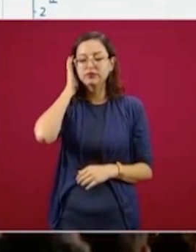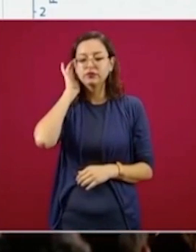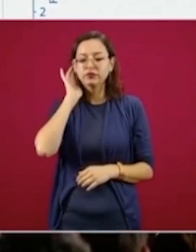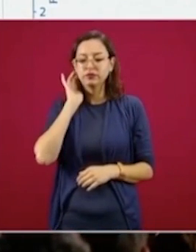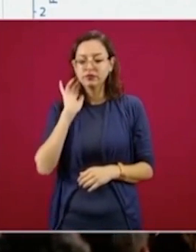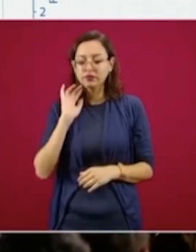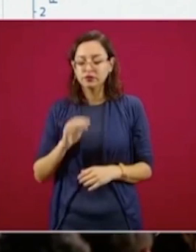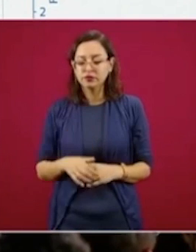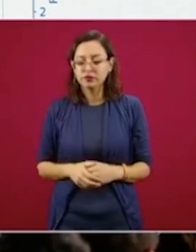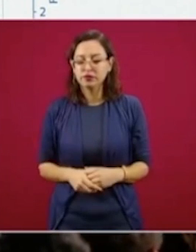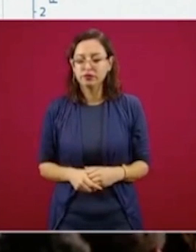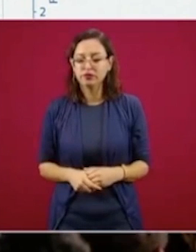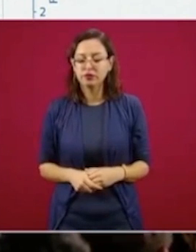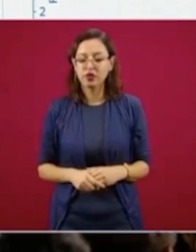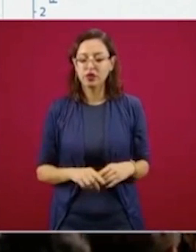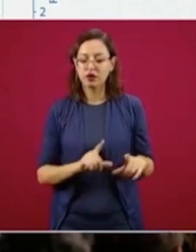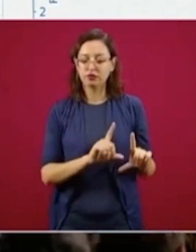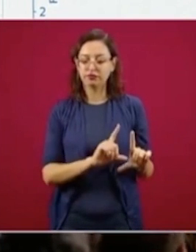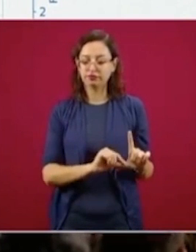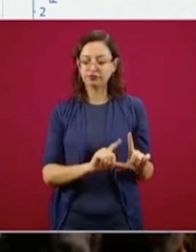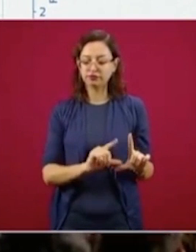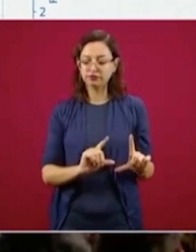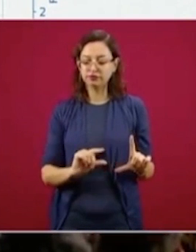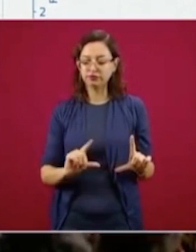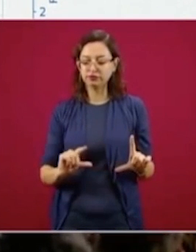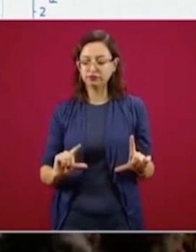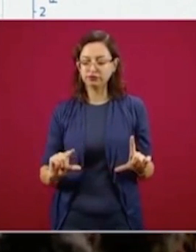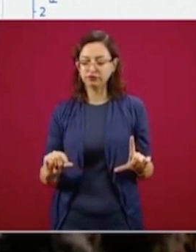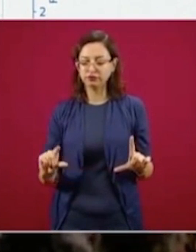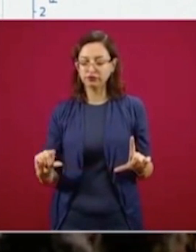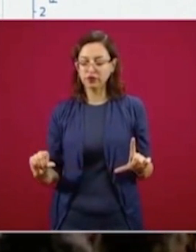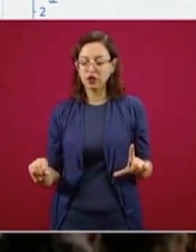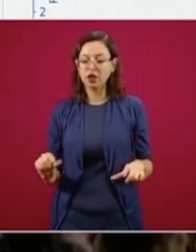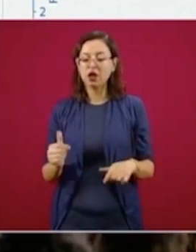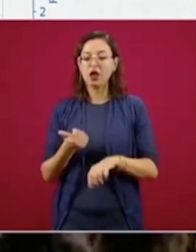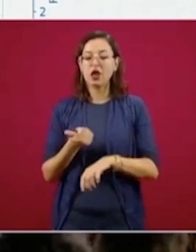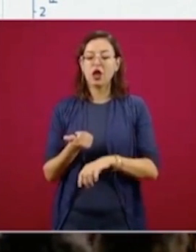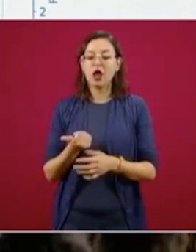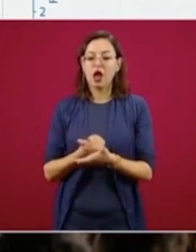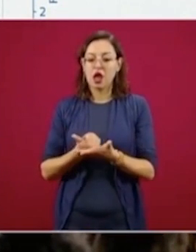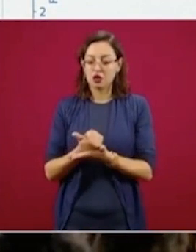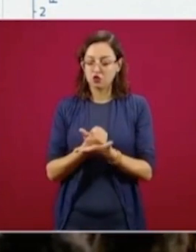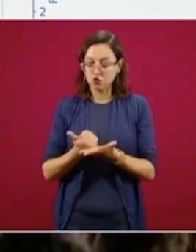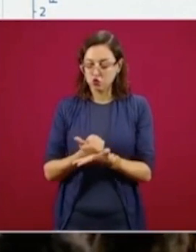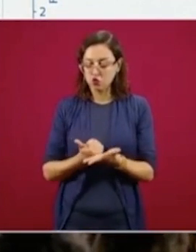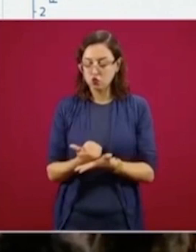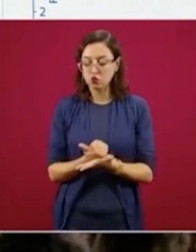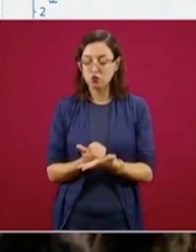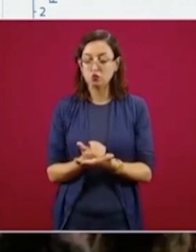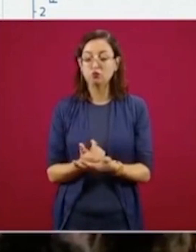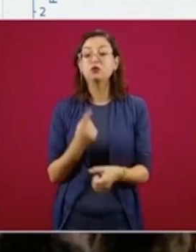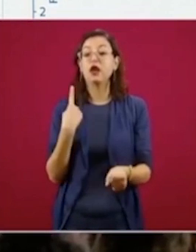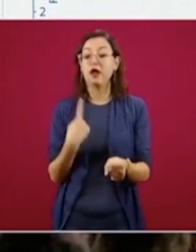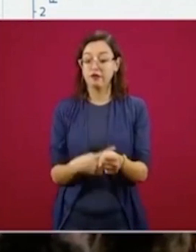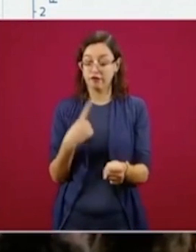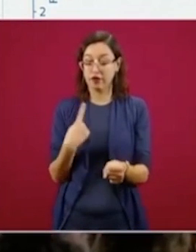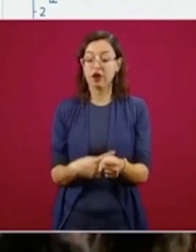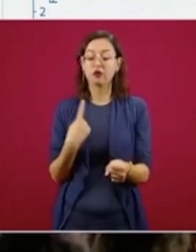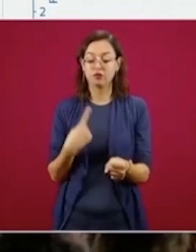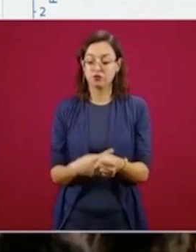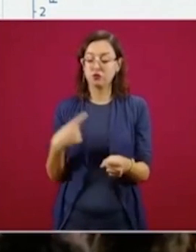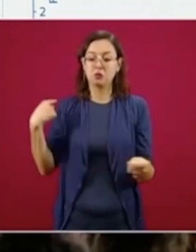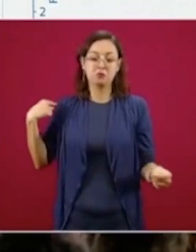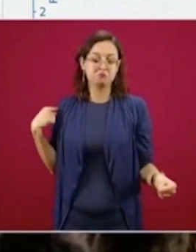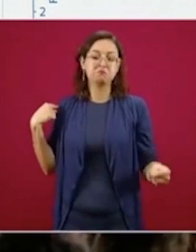azules, que son los casos observados, reales, los casos confirmados en